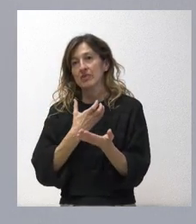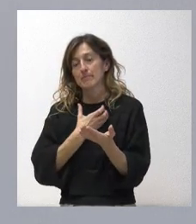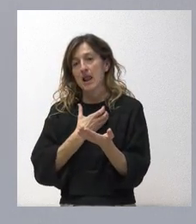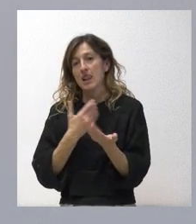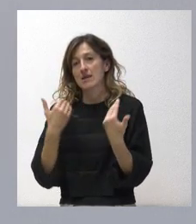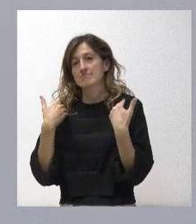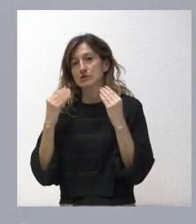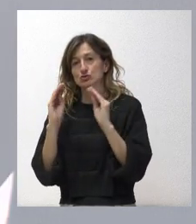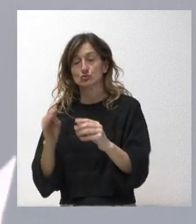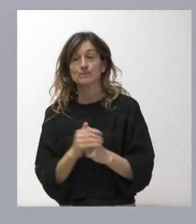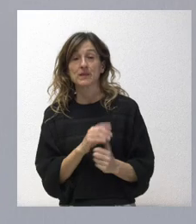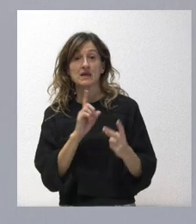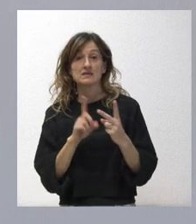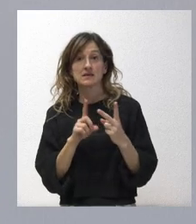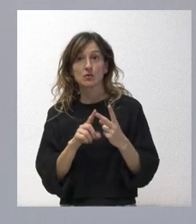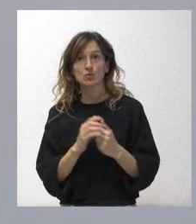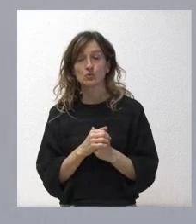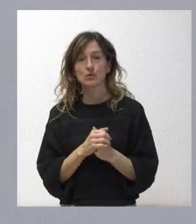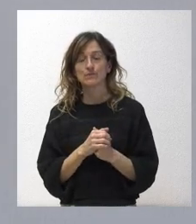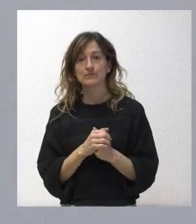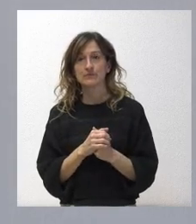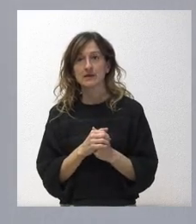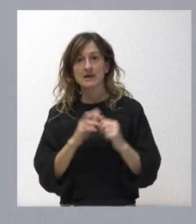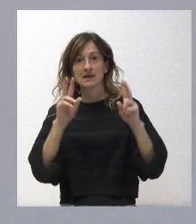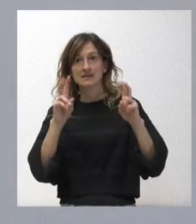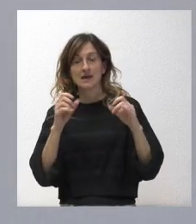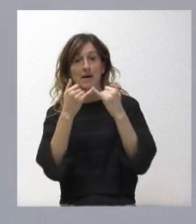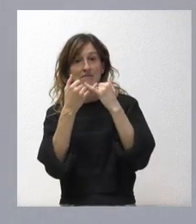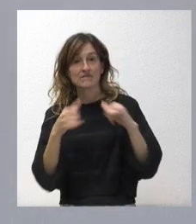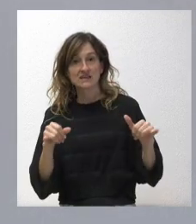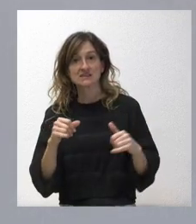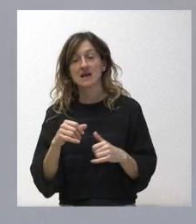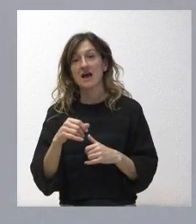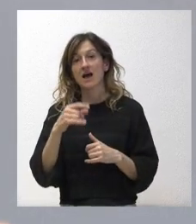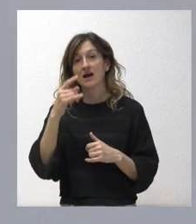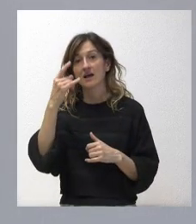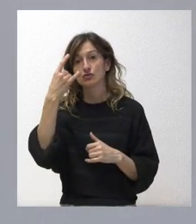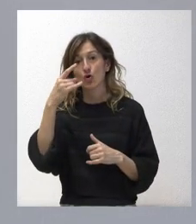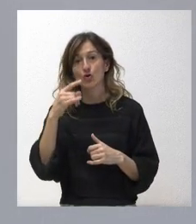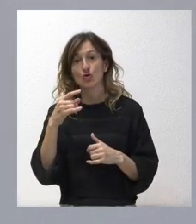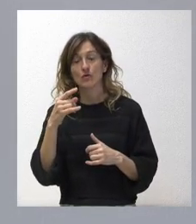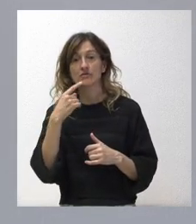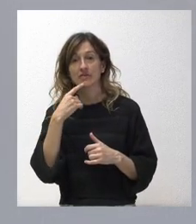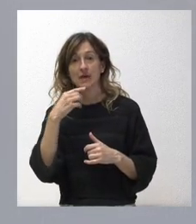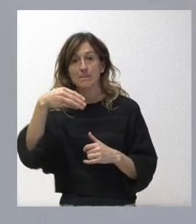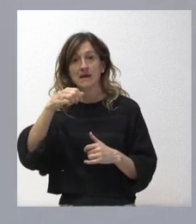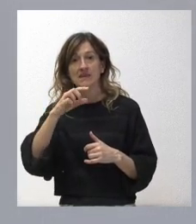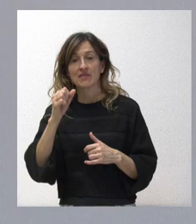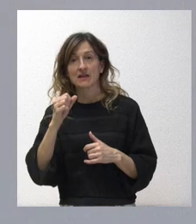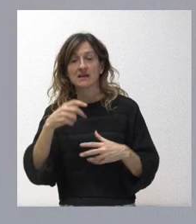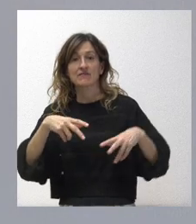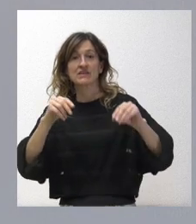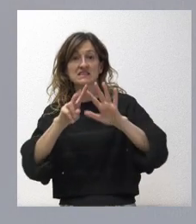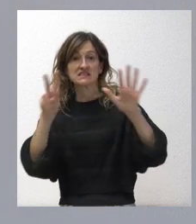En segundo lugar, respecto del toro de júbilo en Medinaceli, el plazo de presentación de alegaciones finaliza el 7 de noviembre.